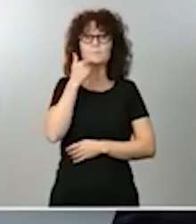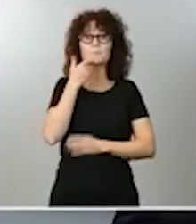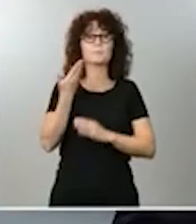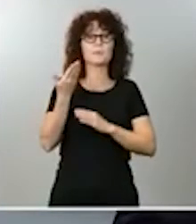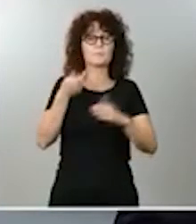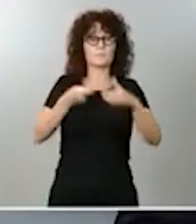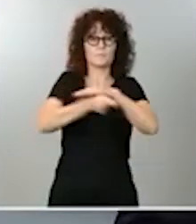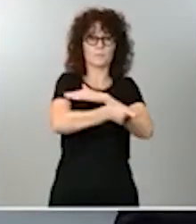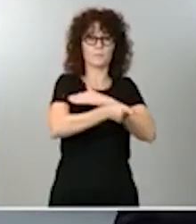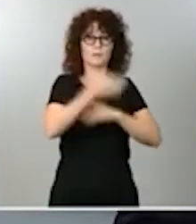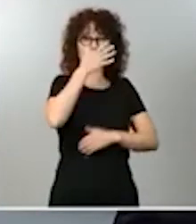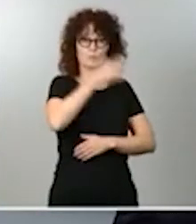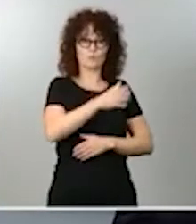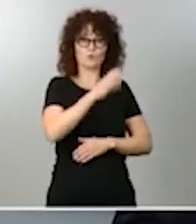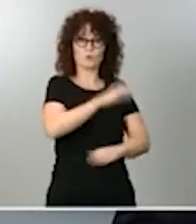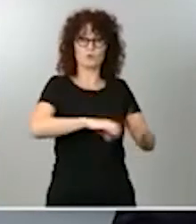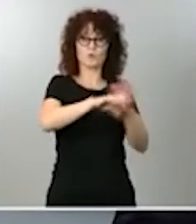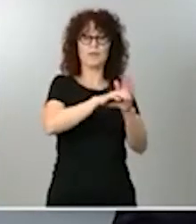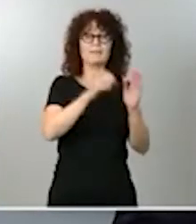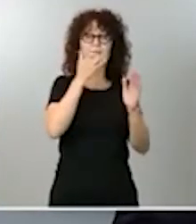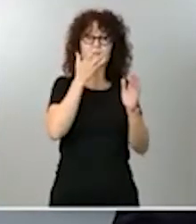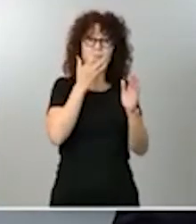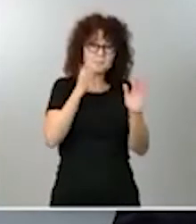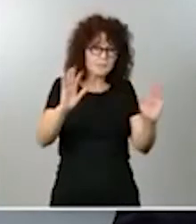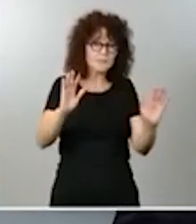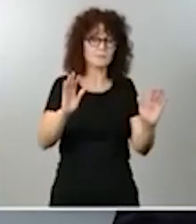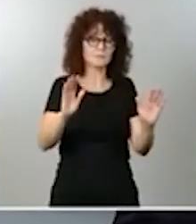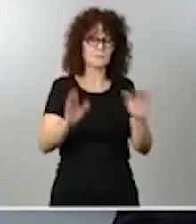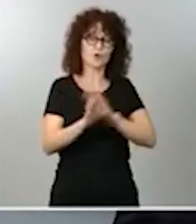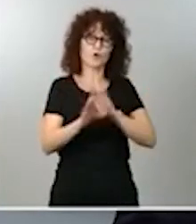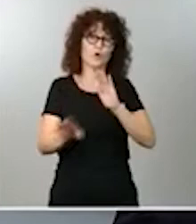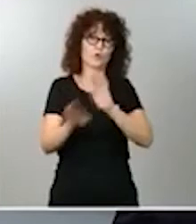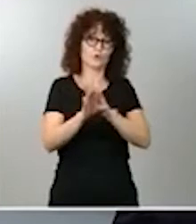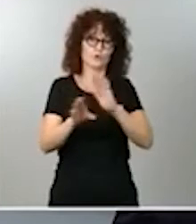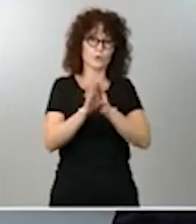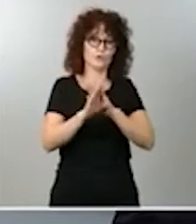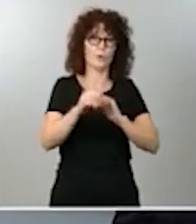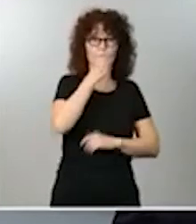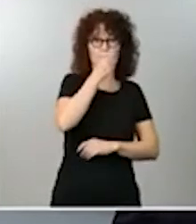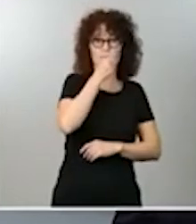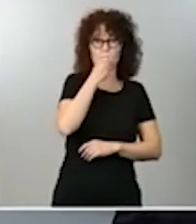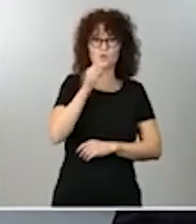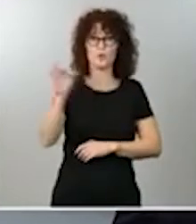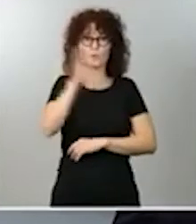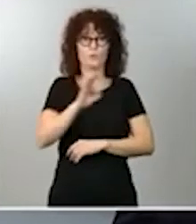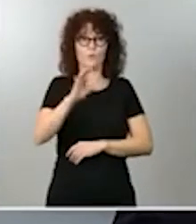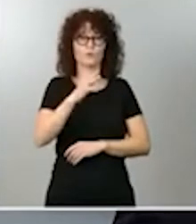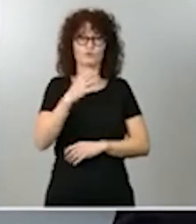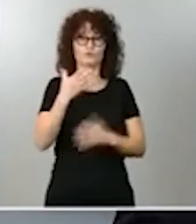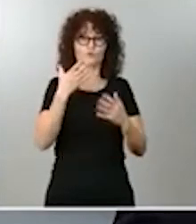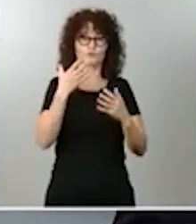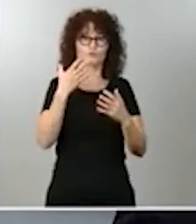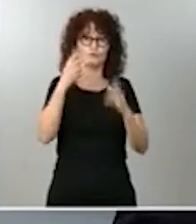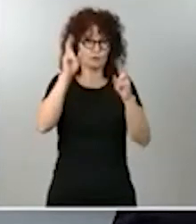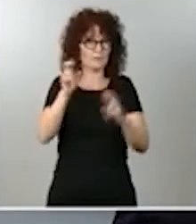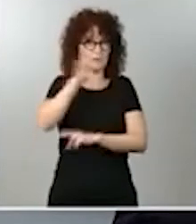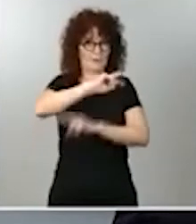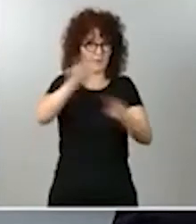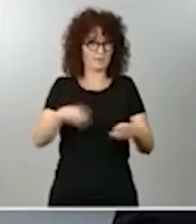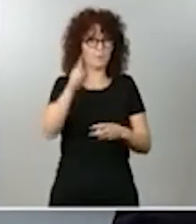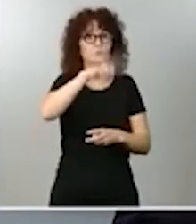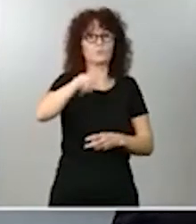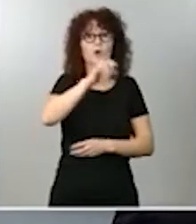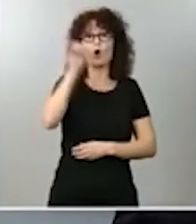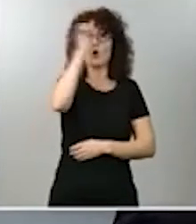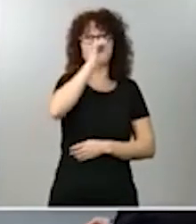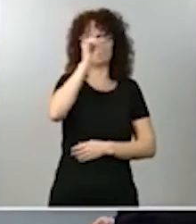continúa el PSOE y Podemos con esta reforma. ¿Qué opinan al respecto? Y a la ministra de Igualdad me gustaría saber